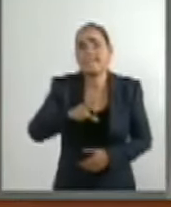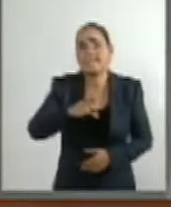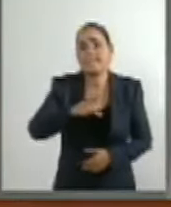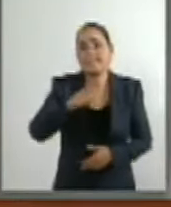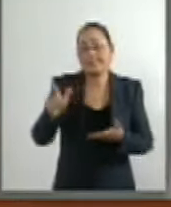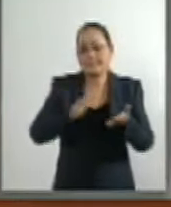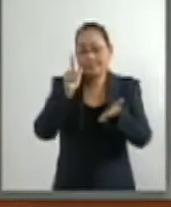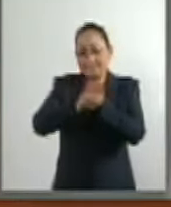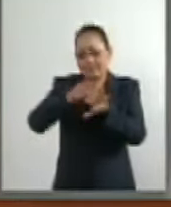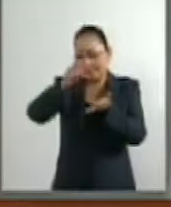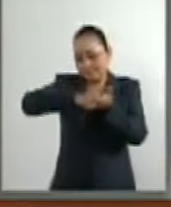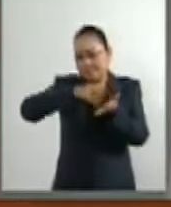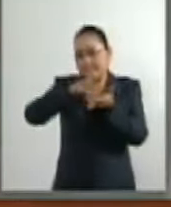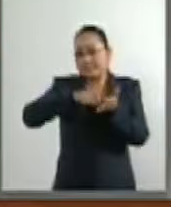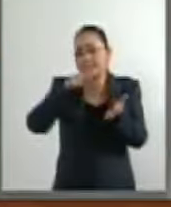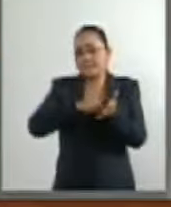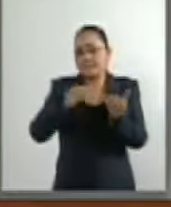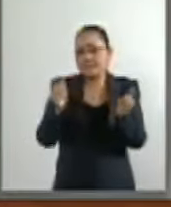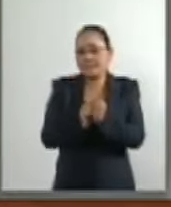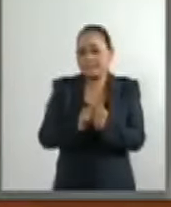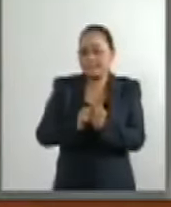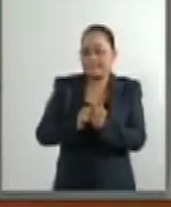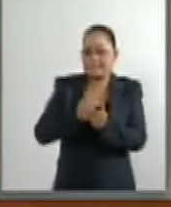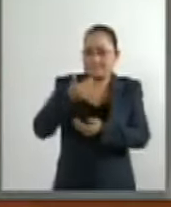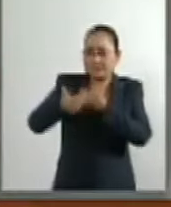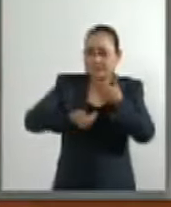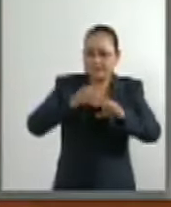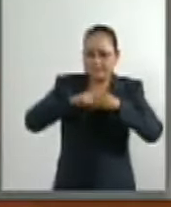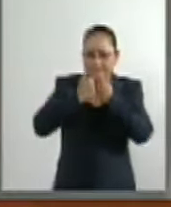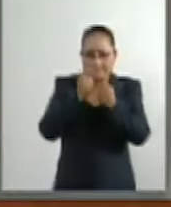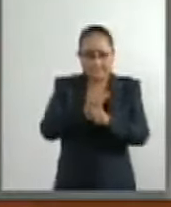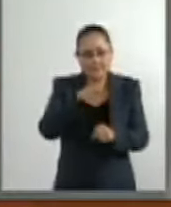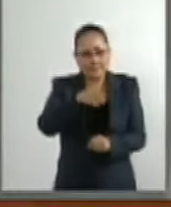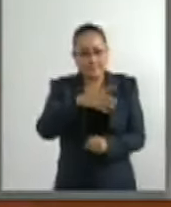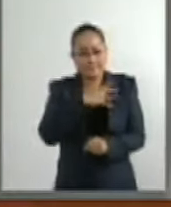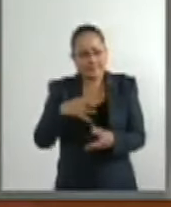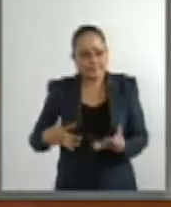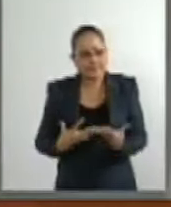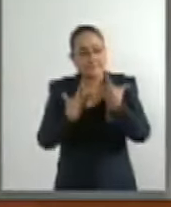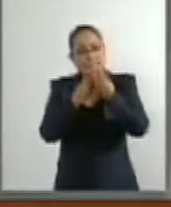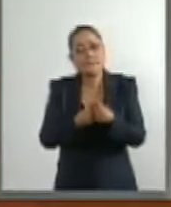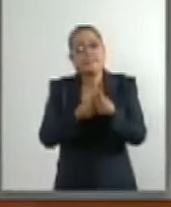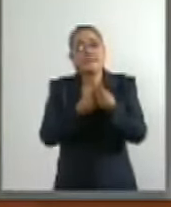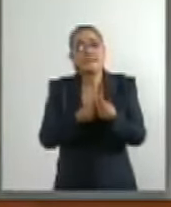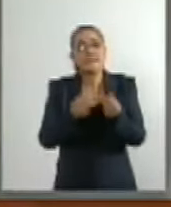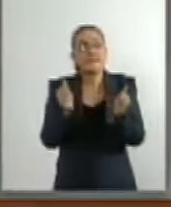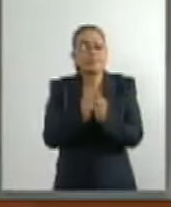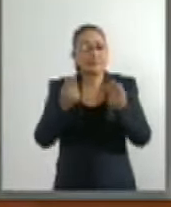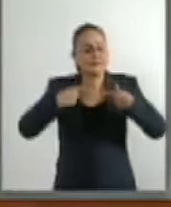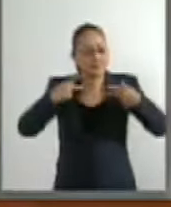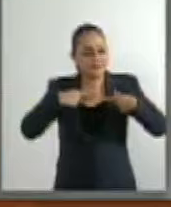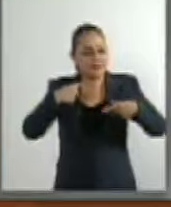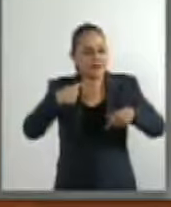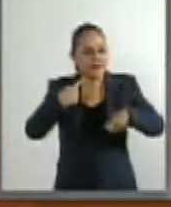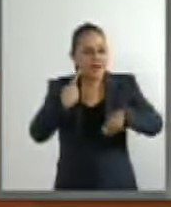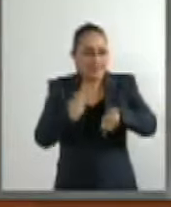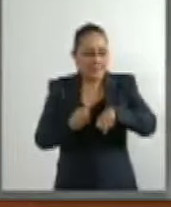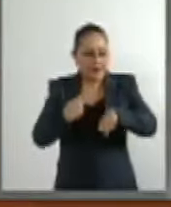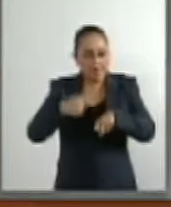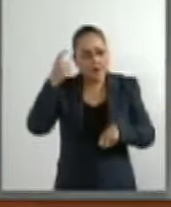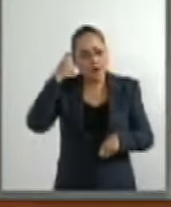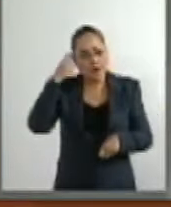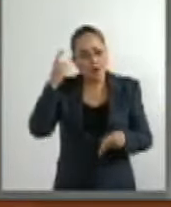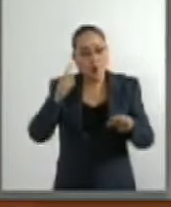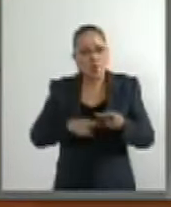que a través de la asistencia social se coadyuve a que las personas con trastornos mentales o del